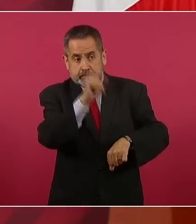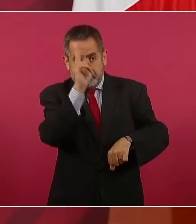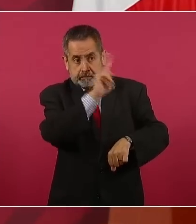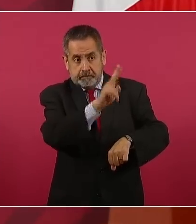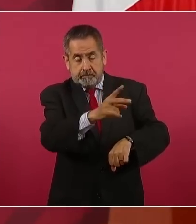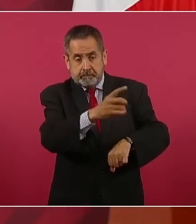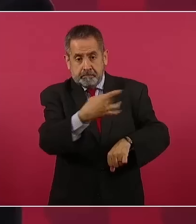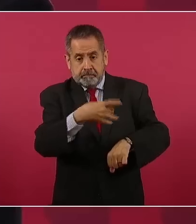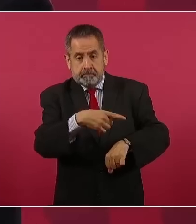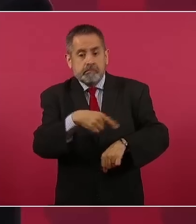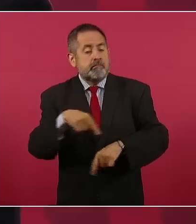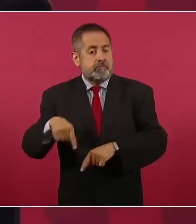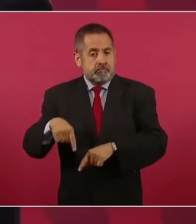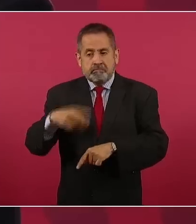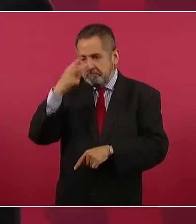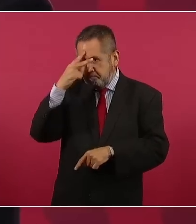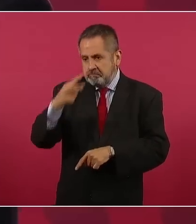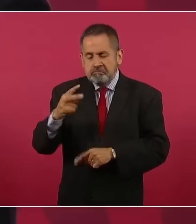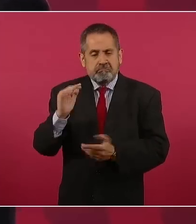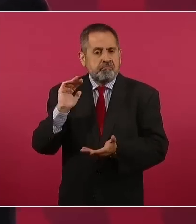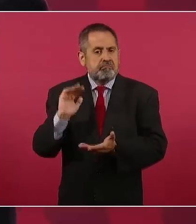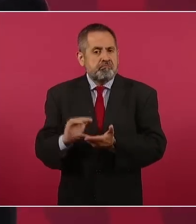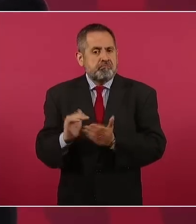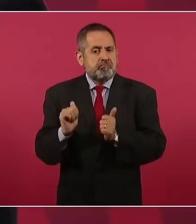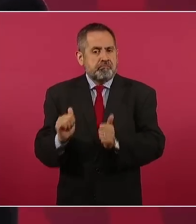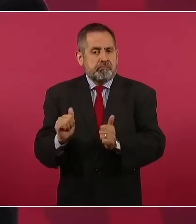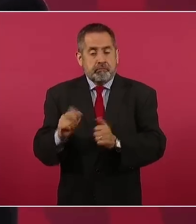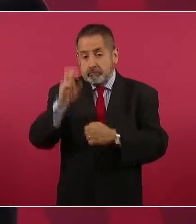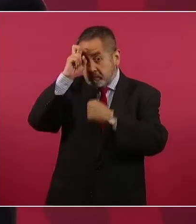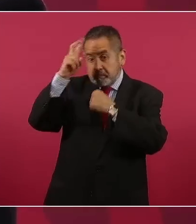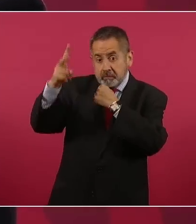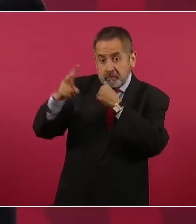que en Europa.